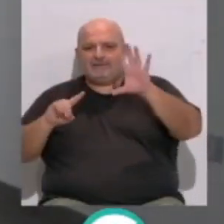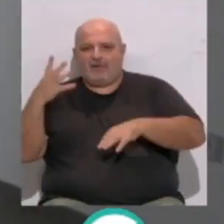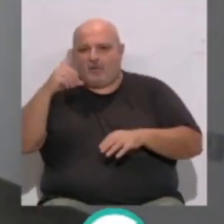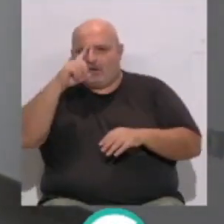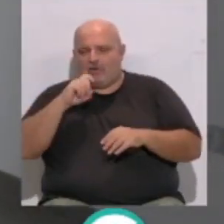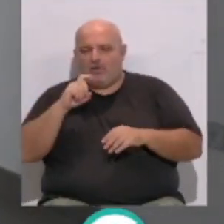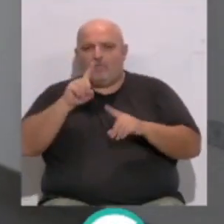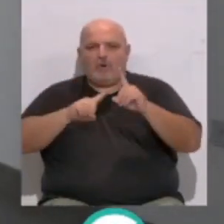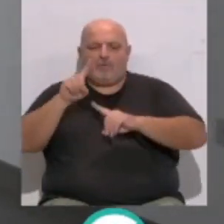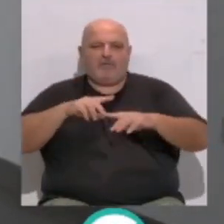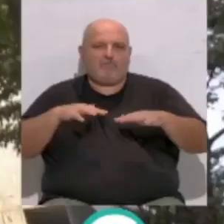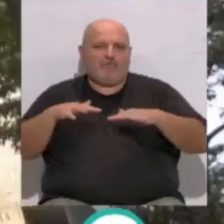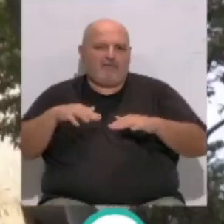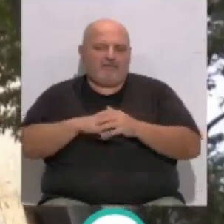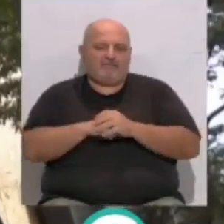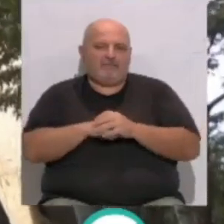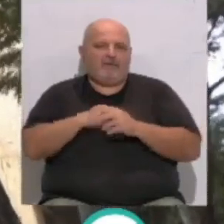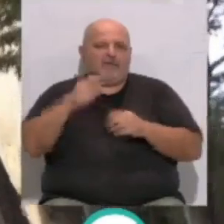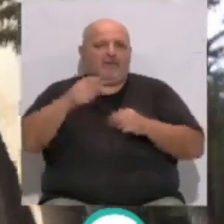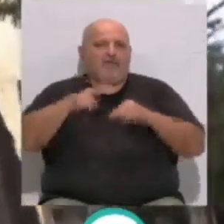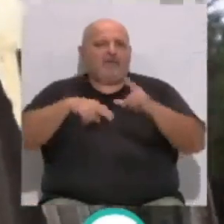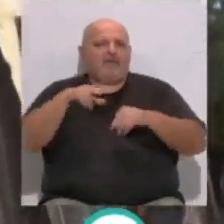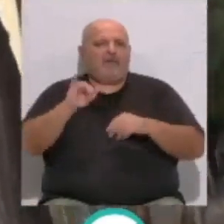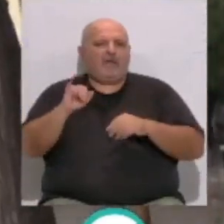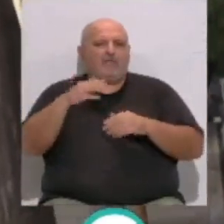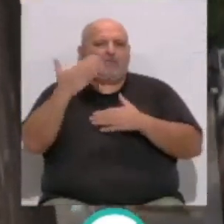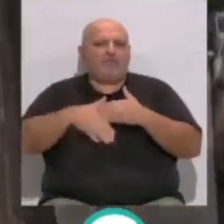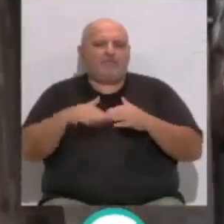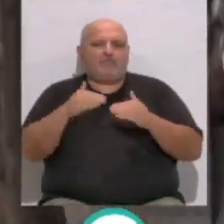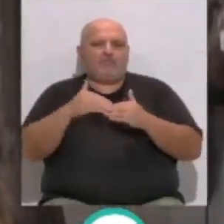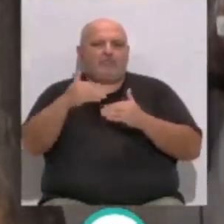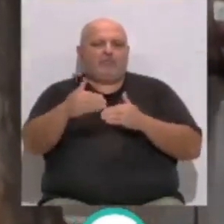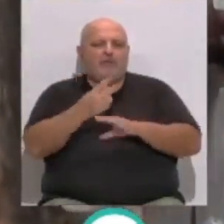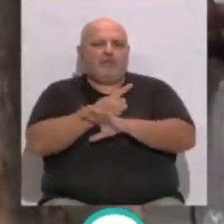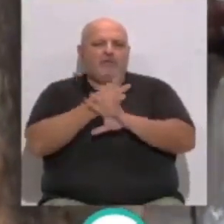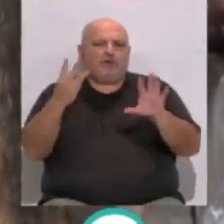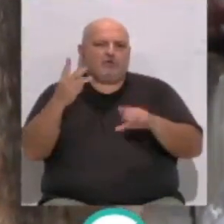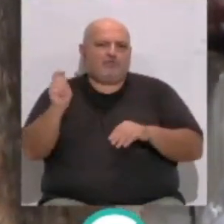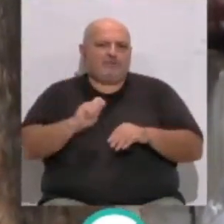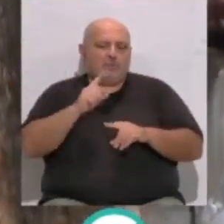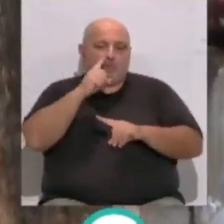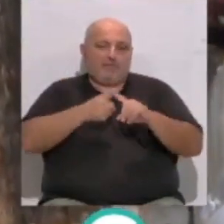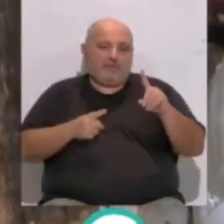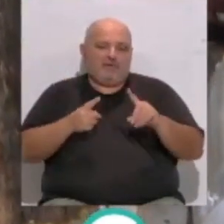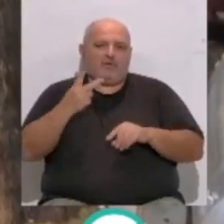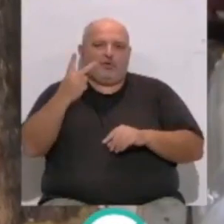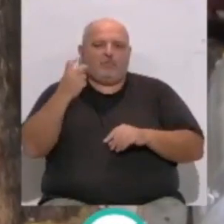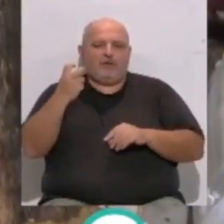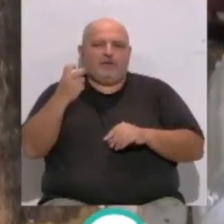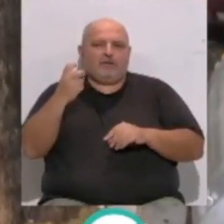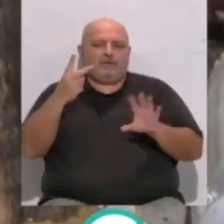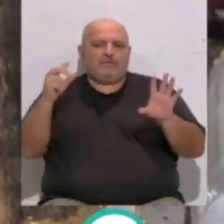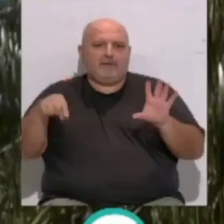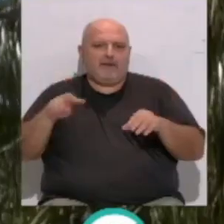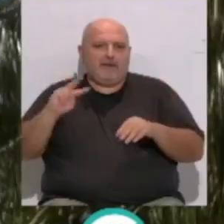años con problemas de movilidad. La construcción contará con un plazo de ejecución de 18 meses y un presupuesto de 2,7